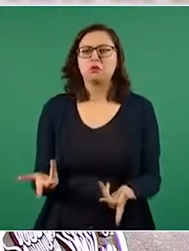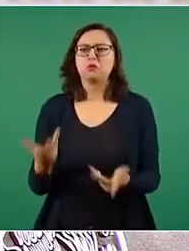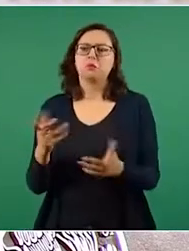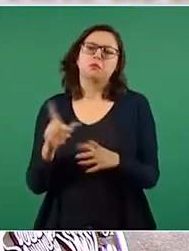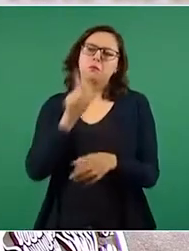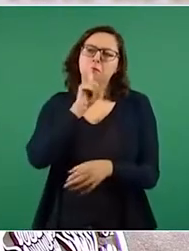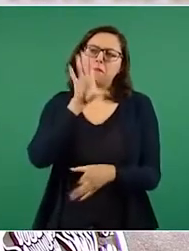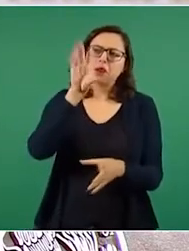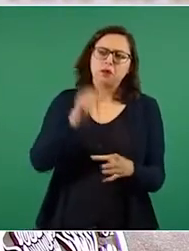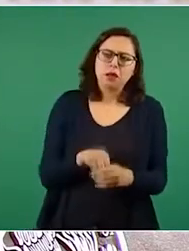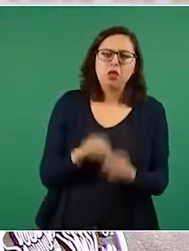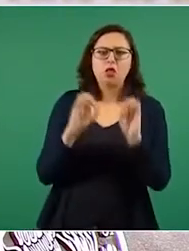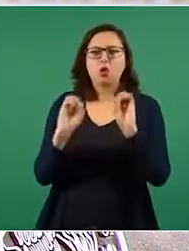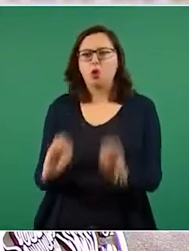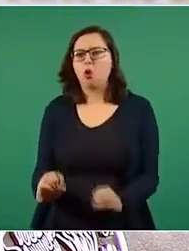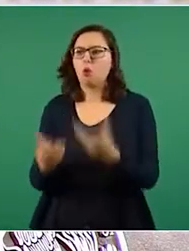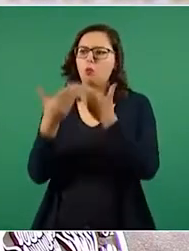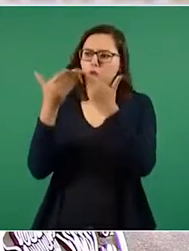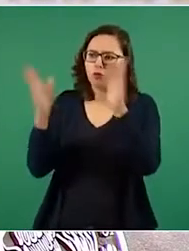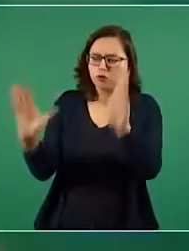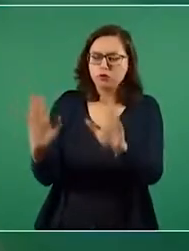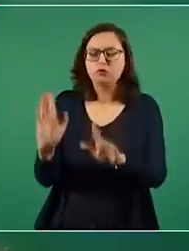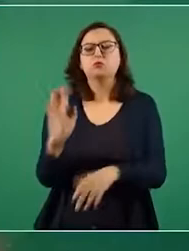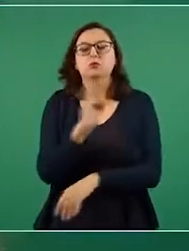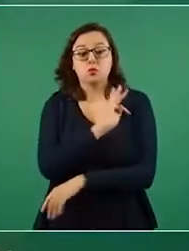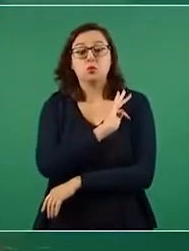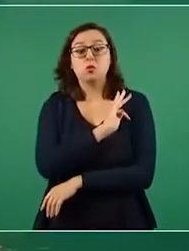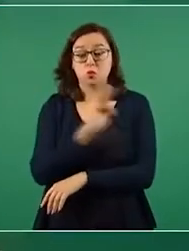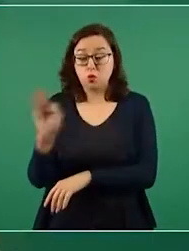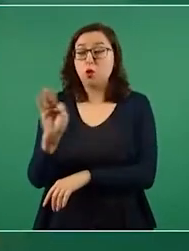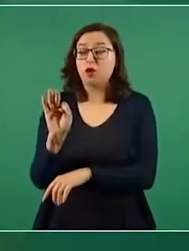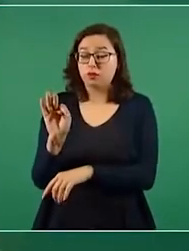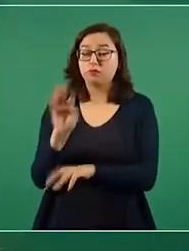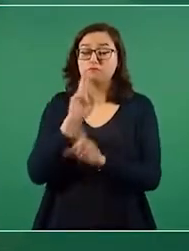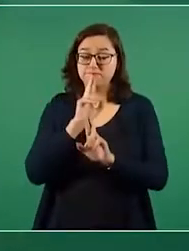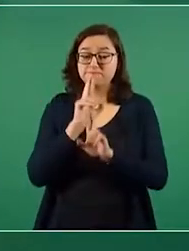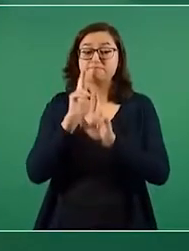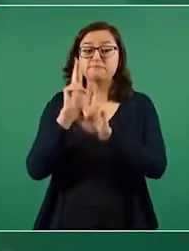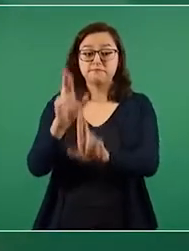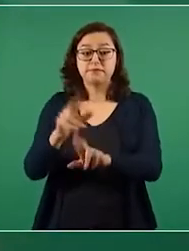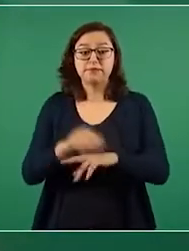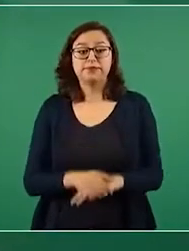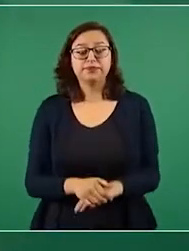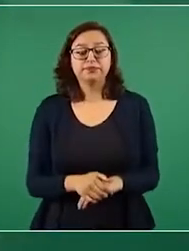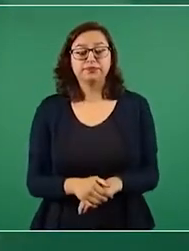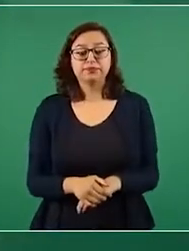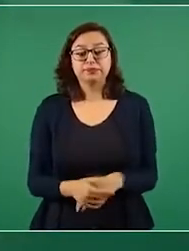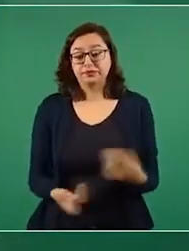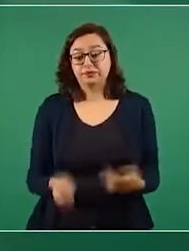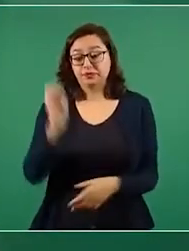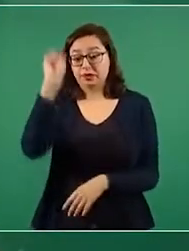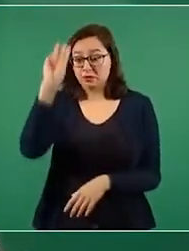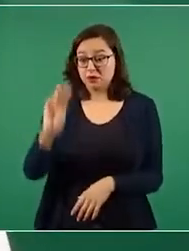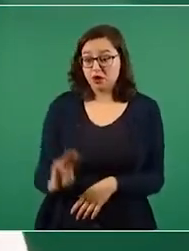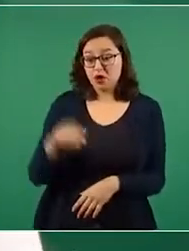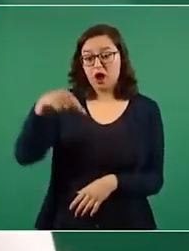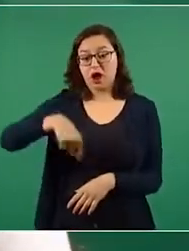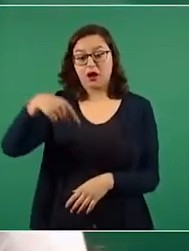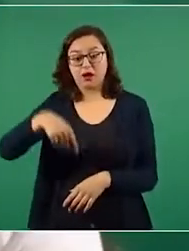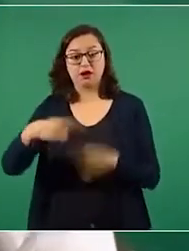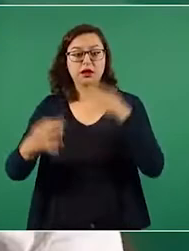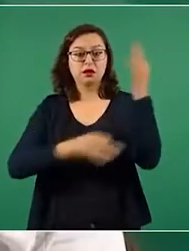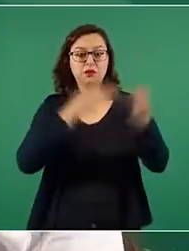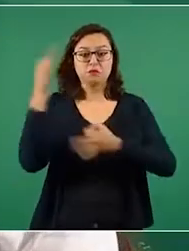comunicación y periodistas. El objetivo de esta sección, quién es quién en las noticias de la semana, es